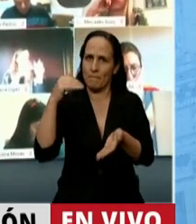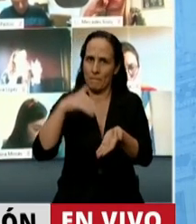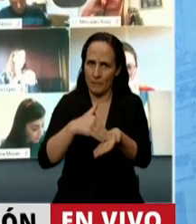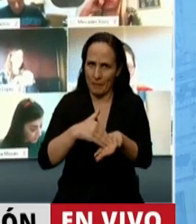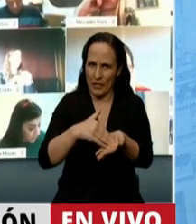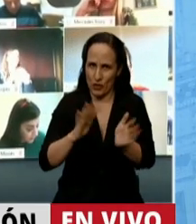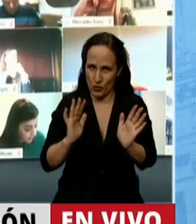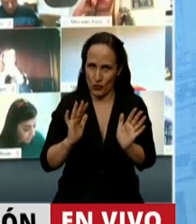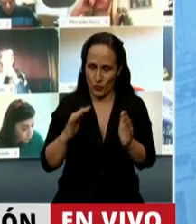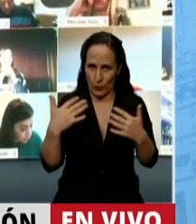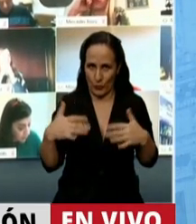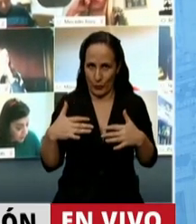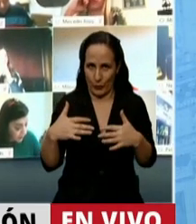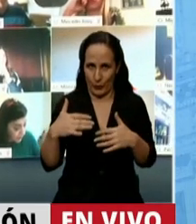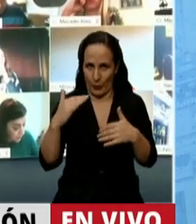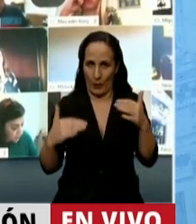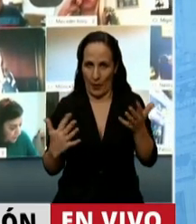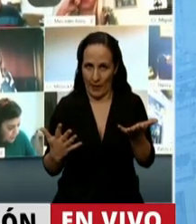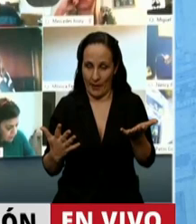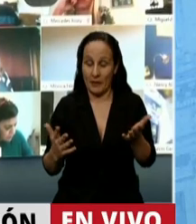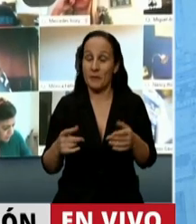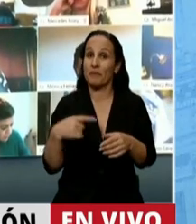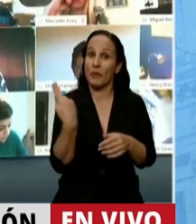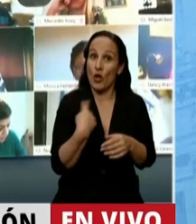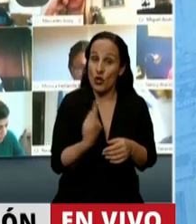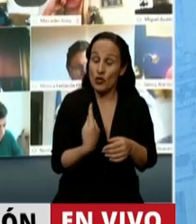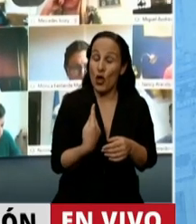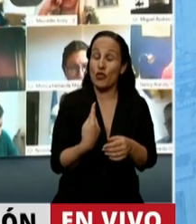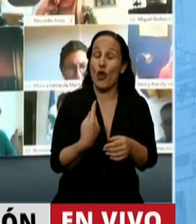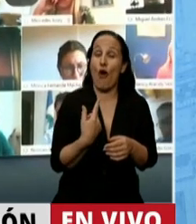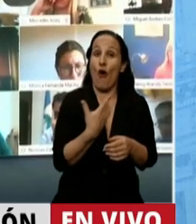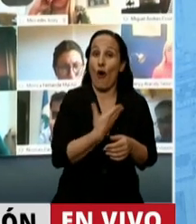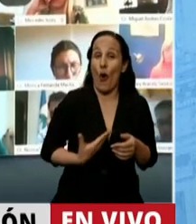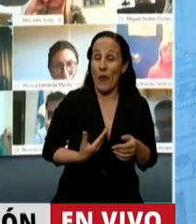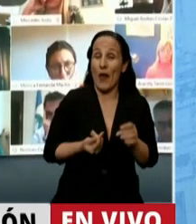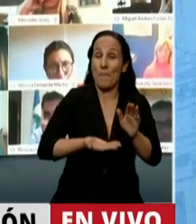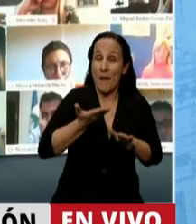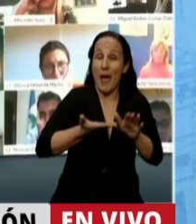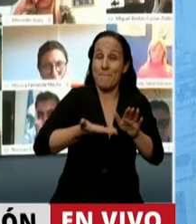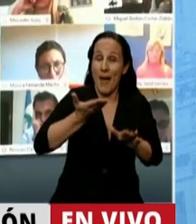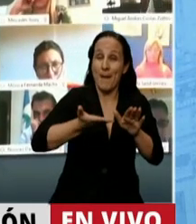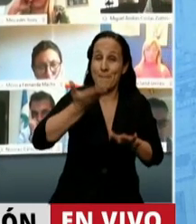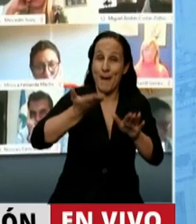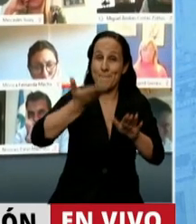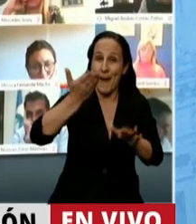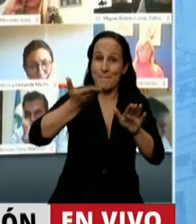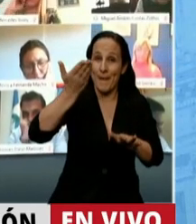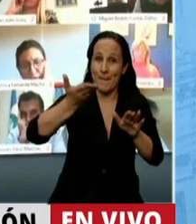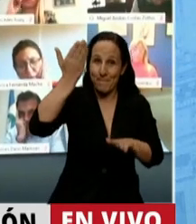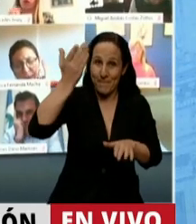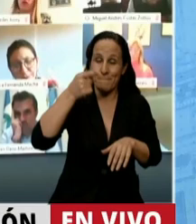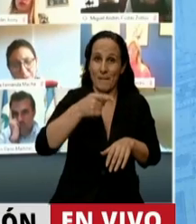670.000. Con los aumentos que dio el Gobierno, las erogaciones fueron de 1 billón